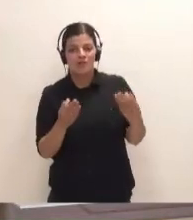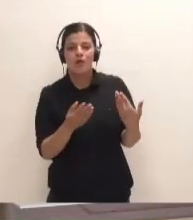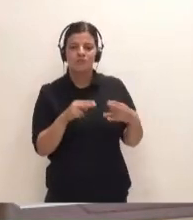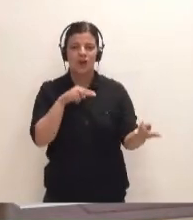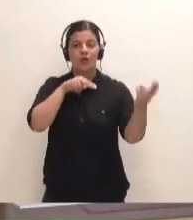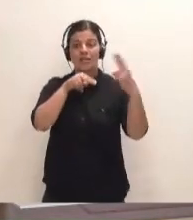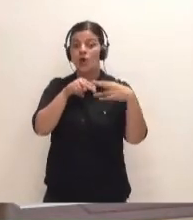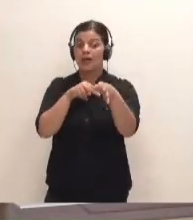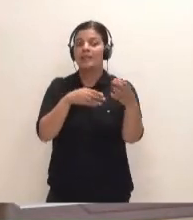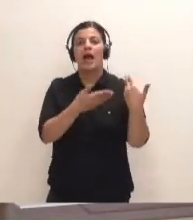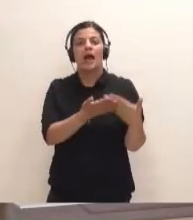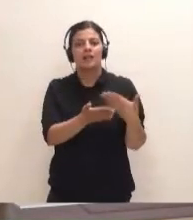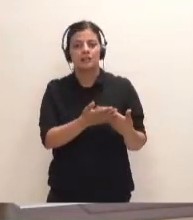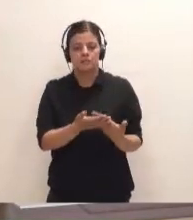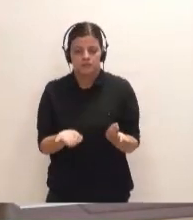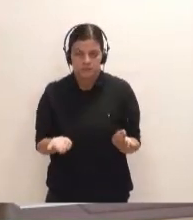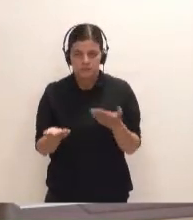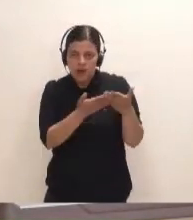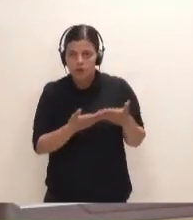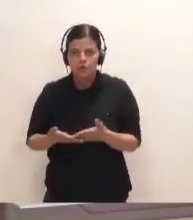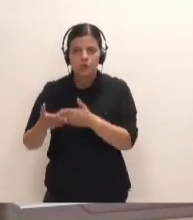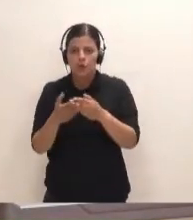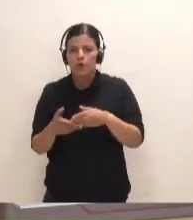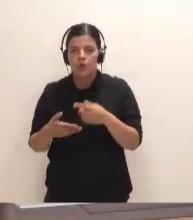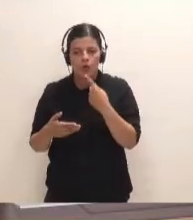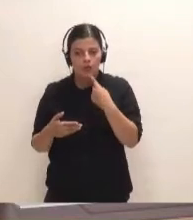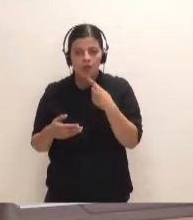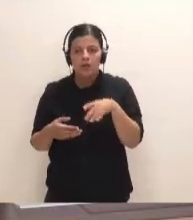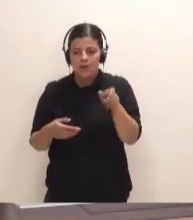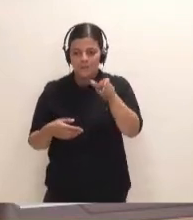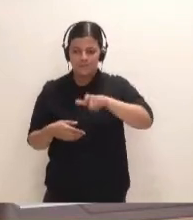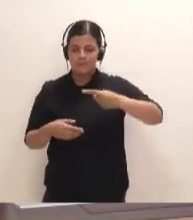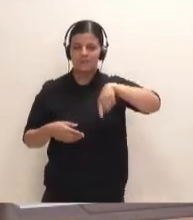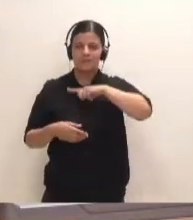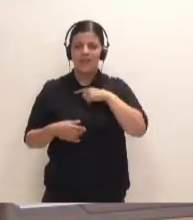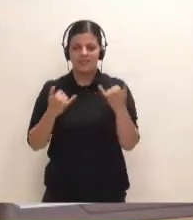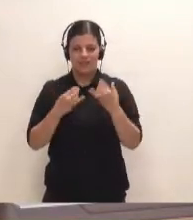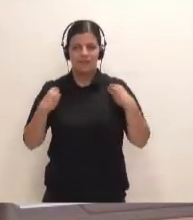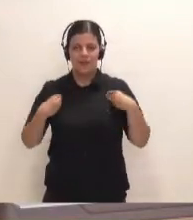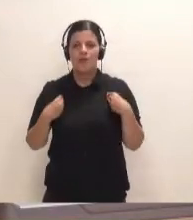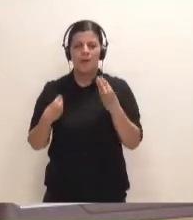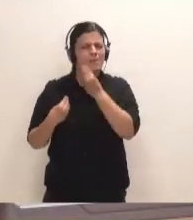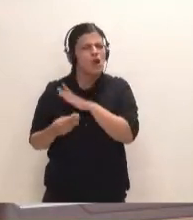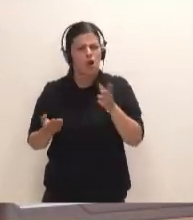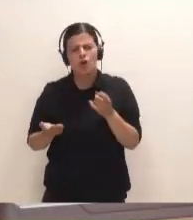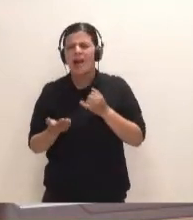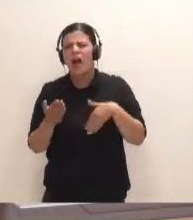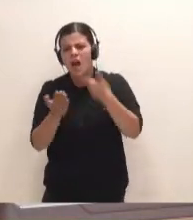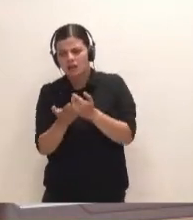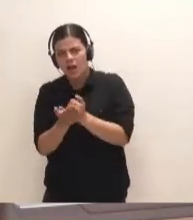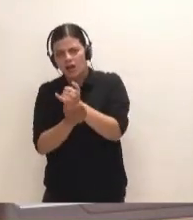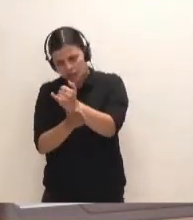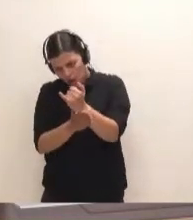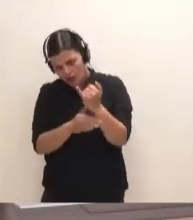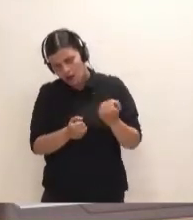la conexión con las islas. ¿Dónde está el estudio de que las ciudadanas de la isla de Tenerife nos va a venir mejor desplazarnos hasta Guía Visora para coger allí